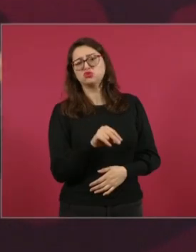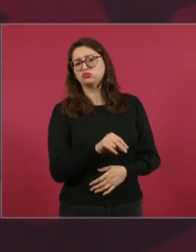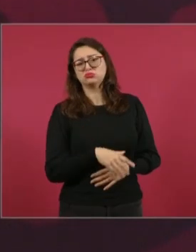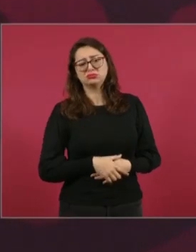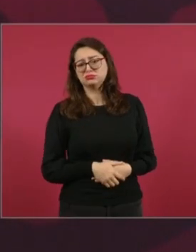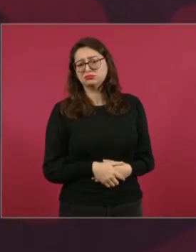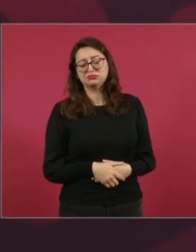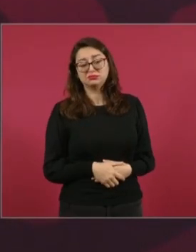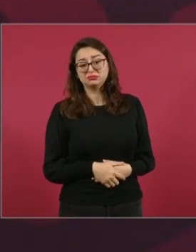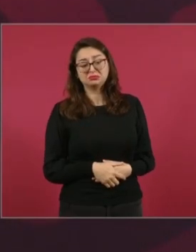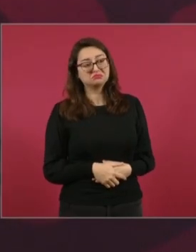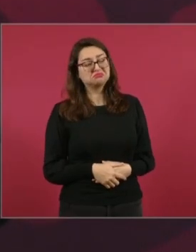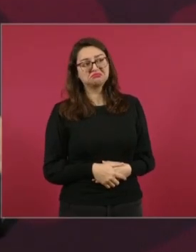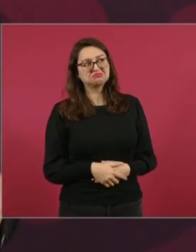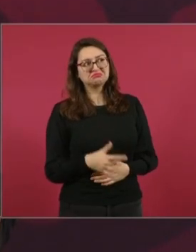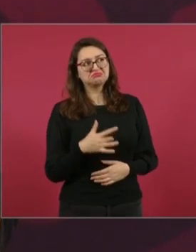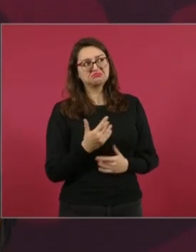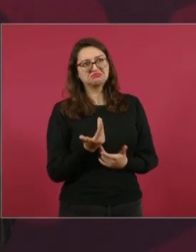¿Qué no ven eso?